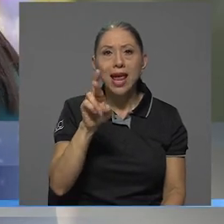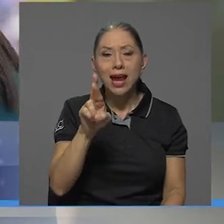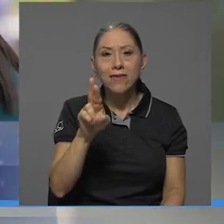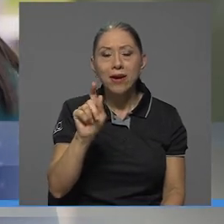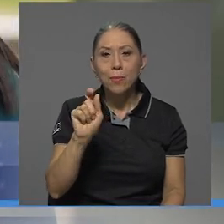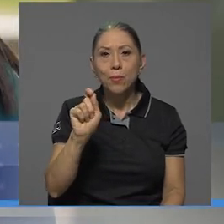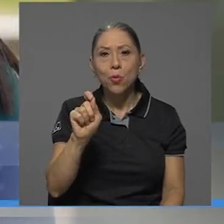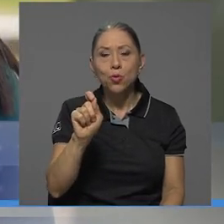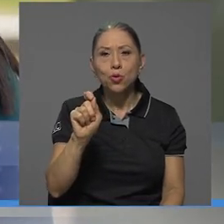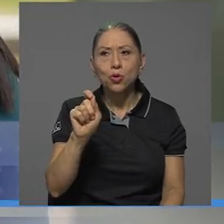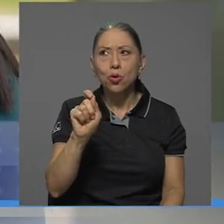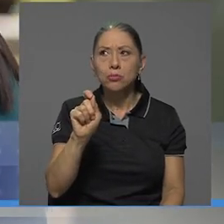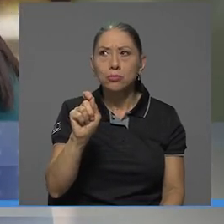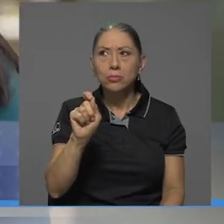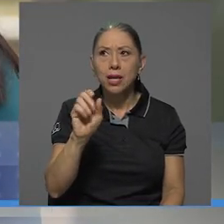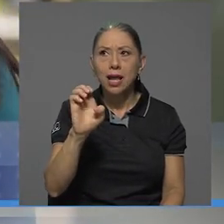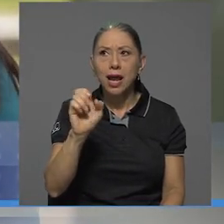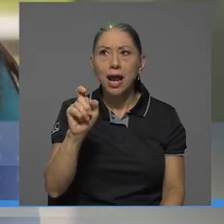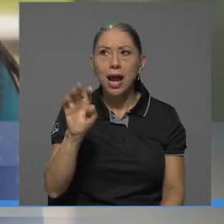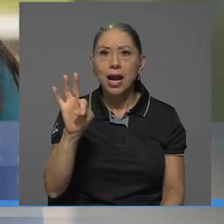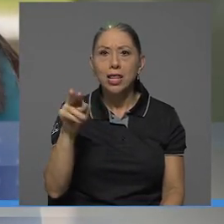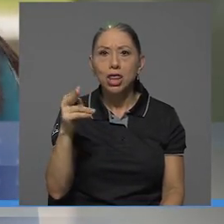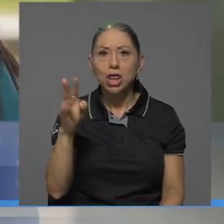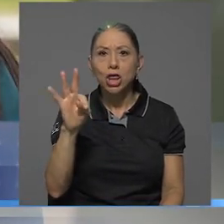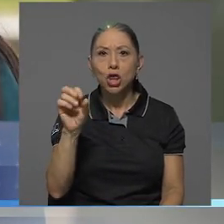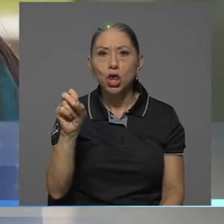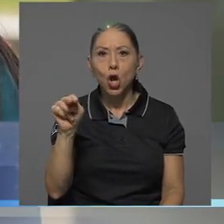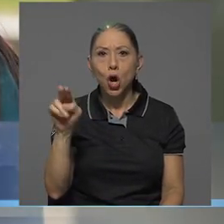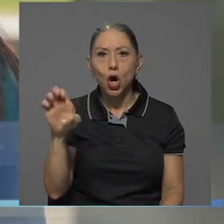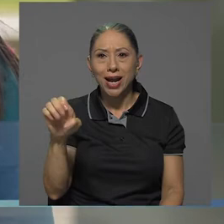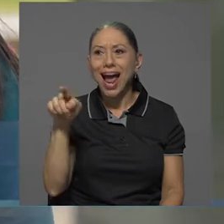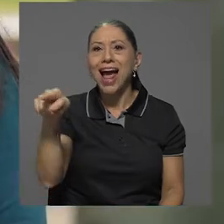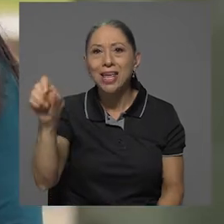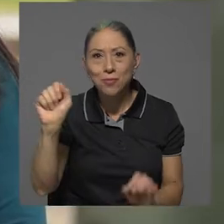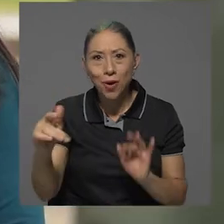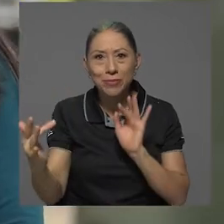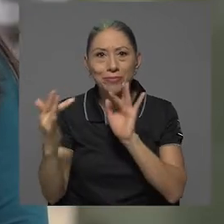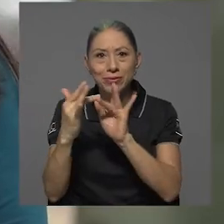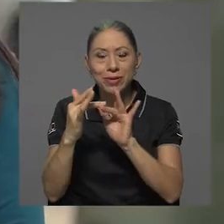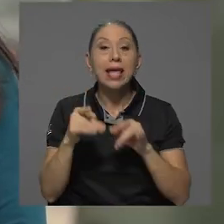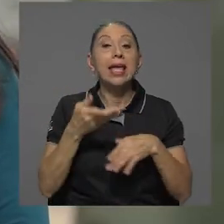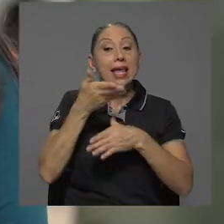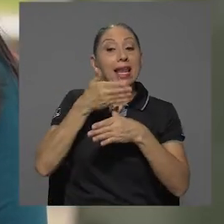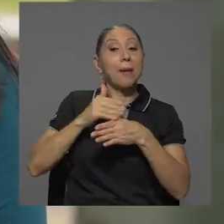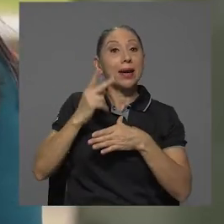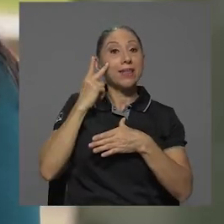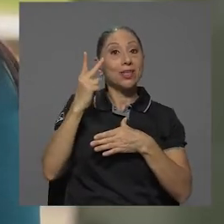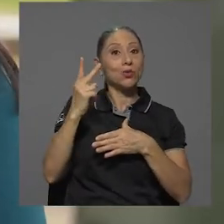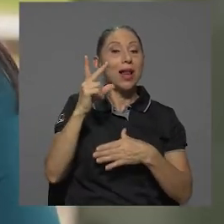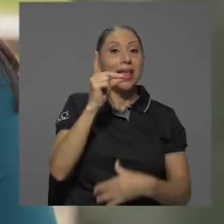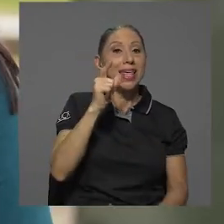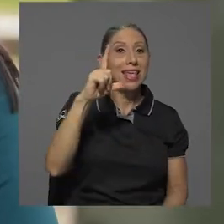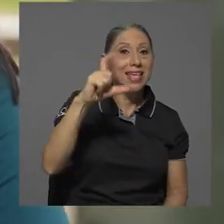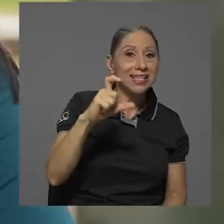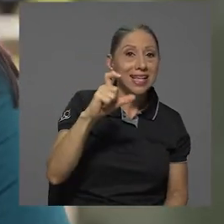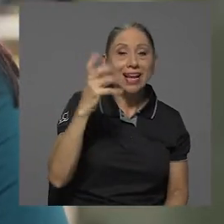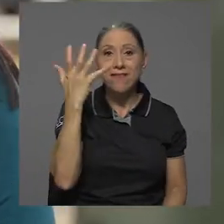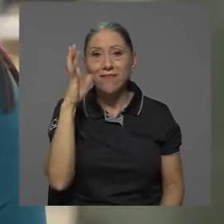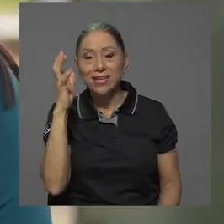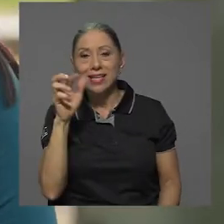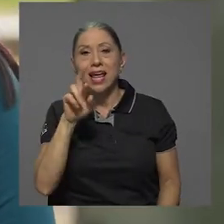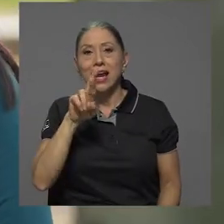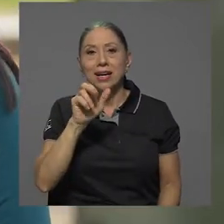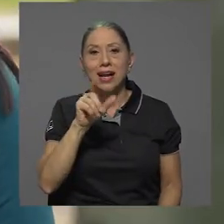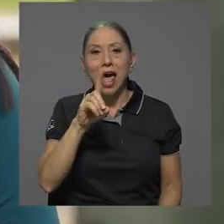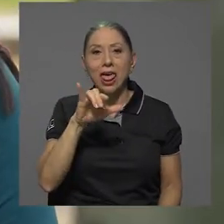.airtime, ahí es donde nos escuchan. Y la parte de promo, que es más que todo la parte visual, estamos en Instagram y Facebook